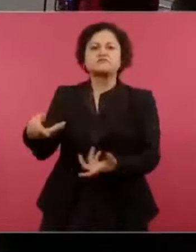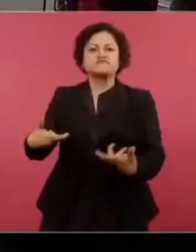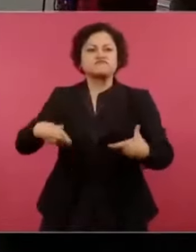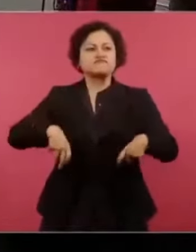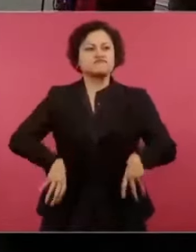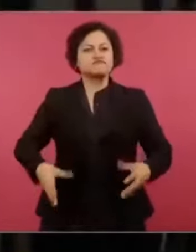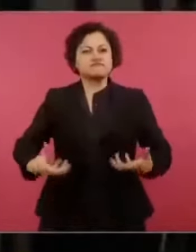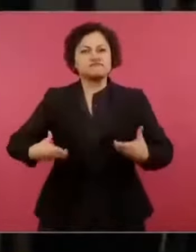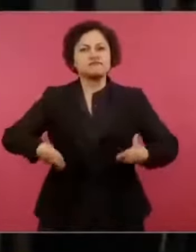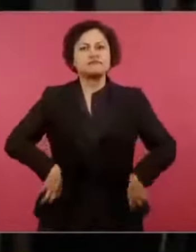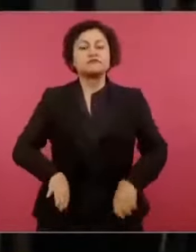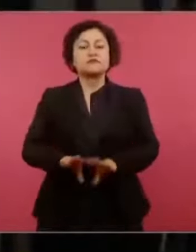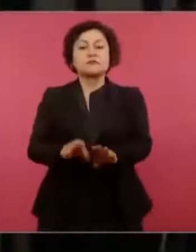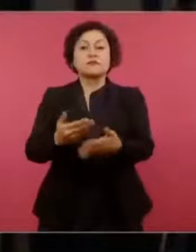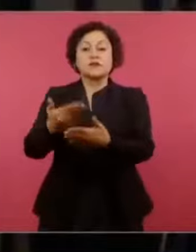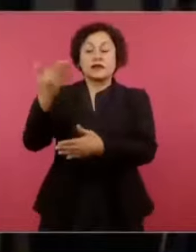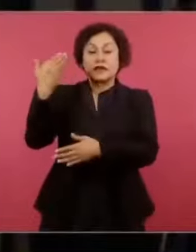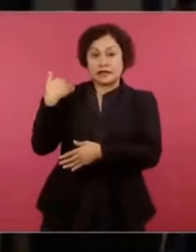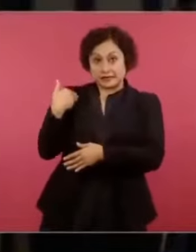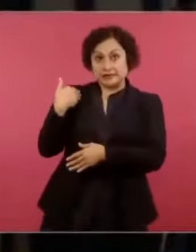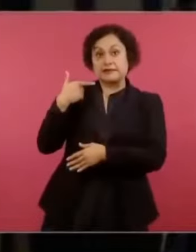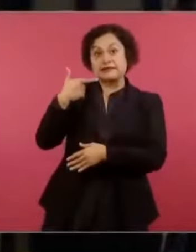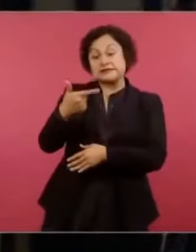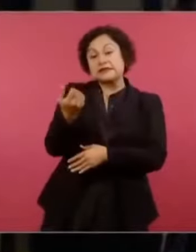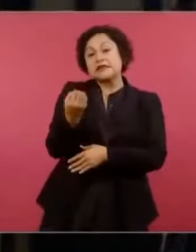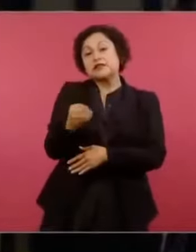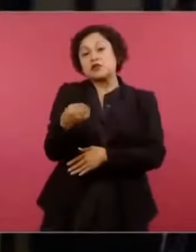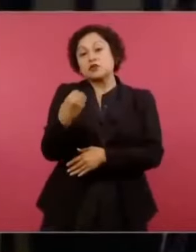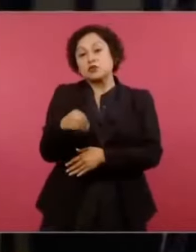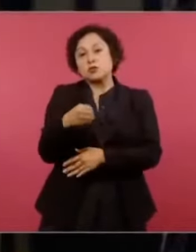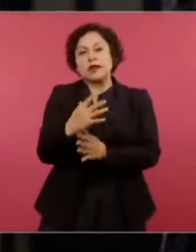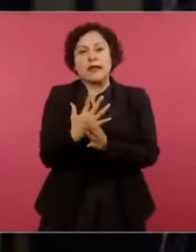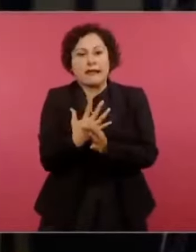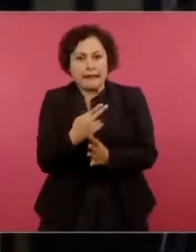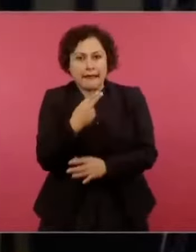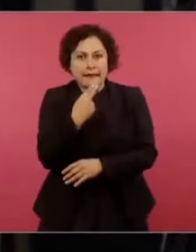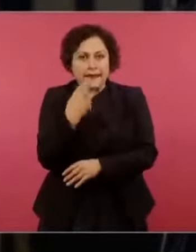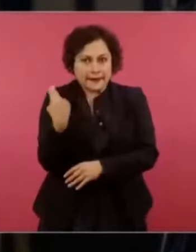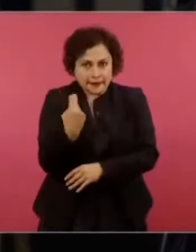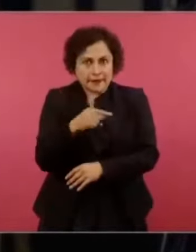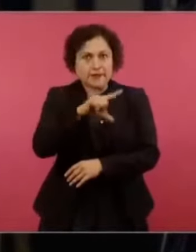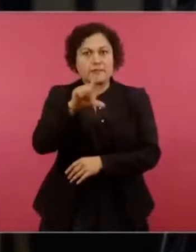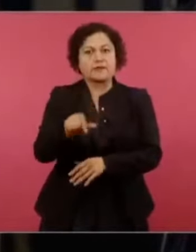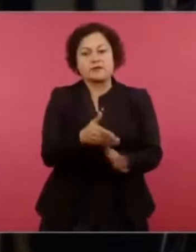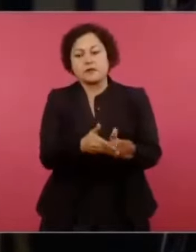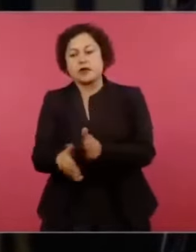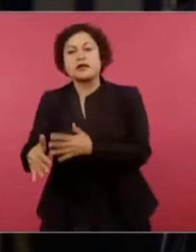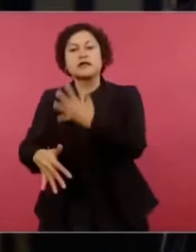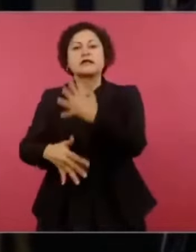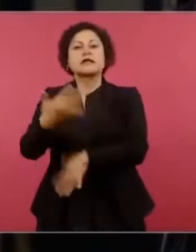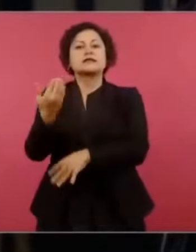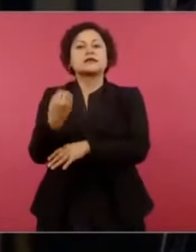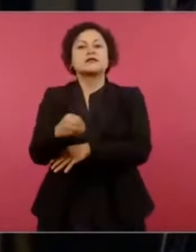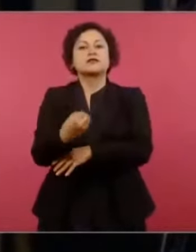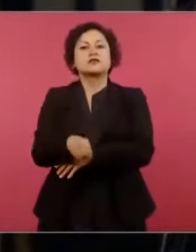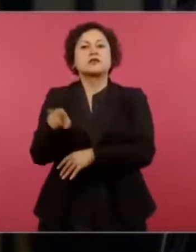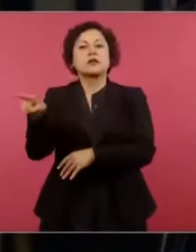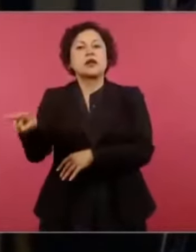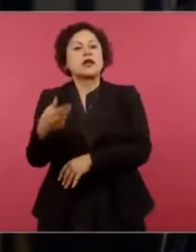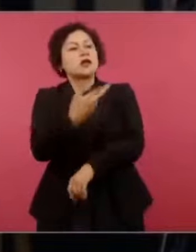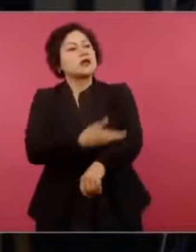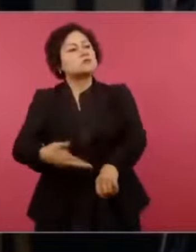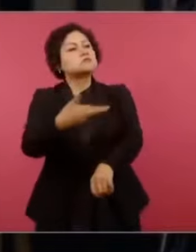suicidio. El 15 de octubre ella gestiona esta pensión, el 15 de octubre ya se sabía que esto fue un